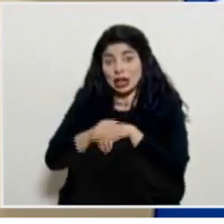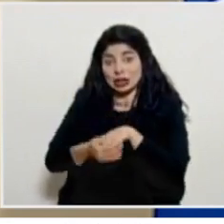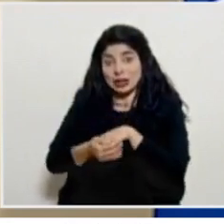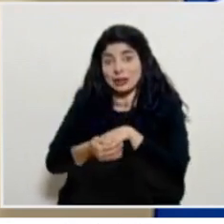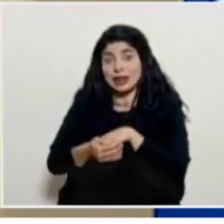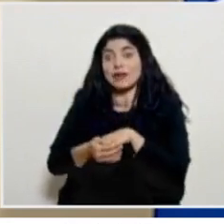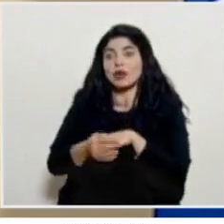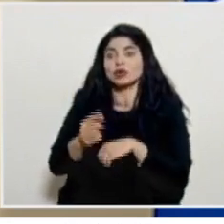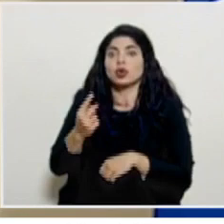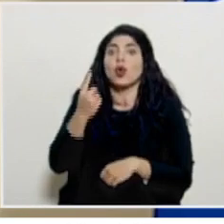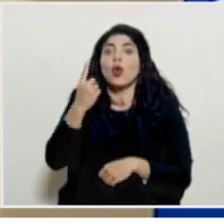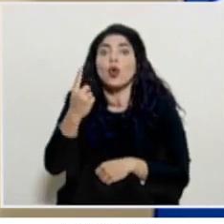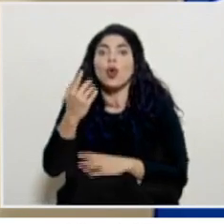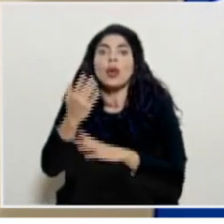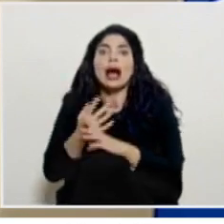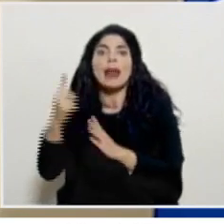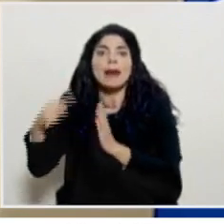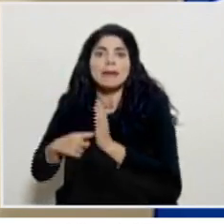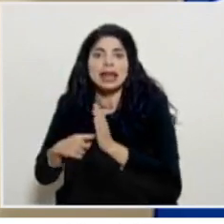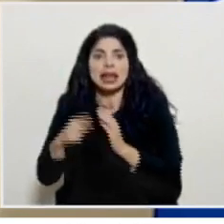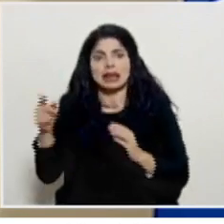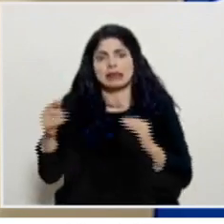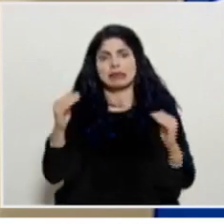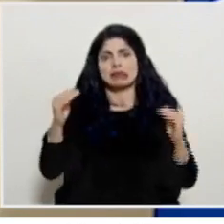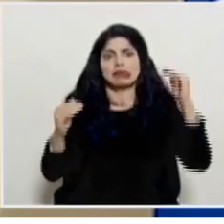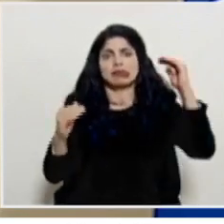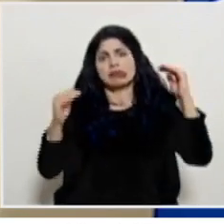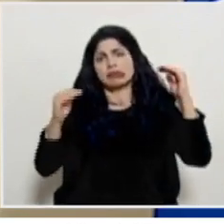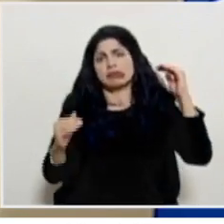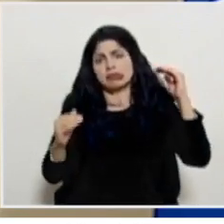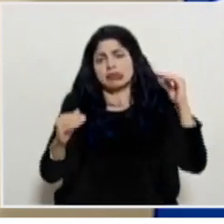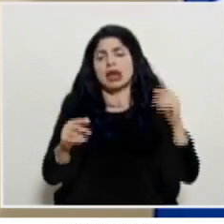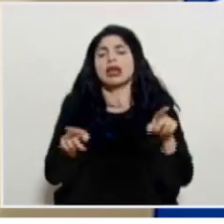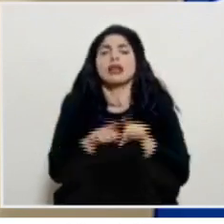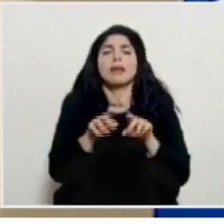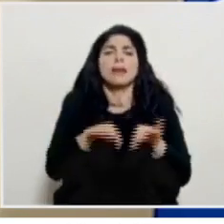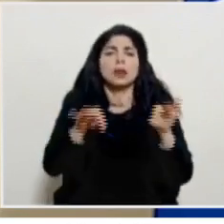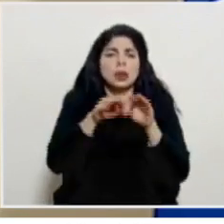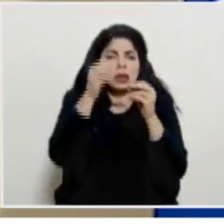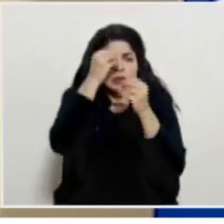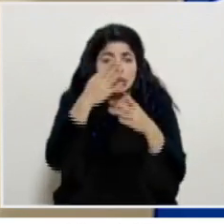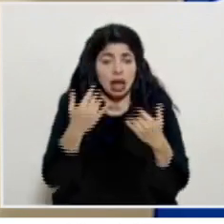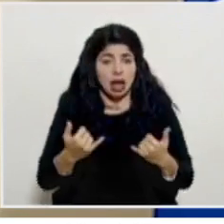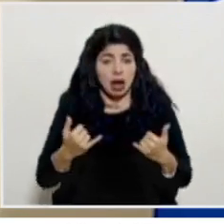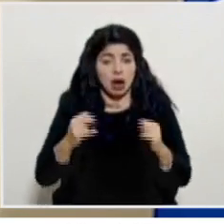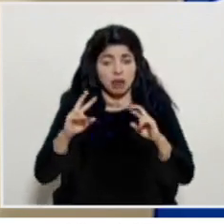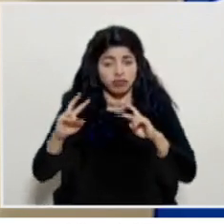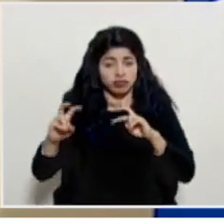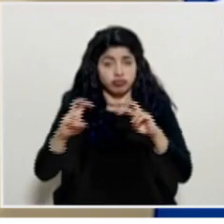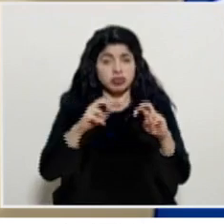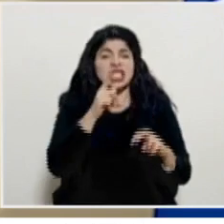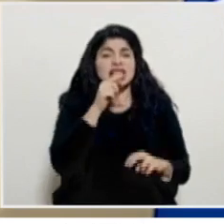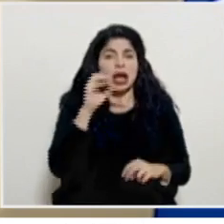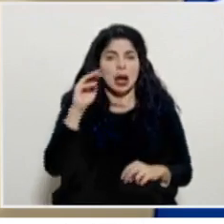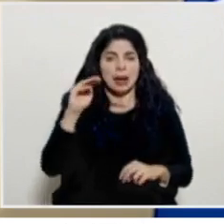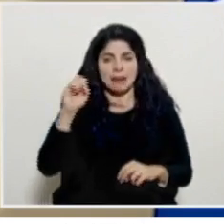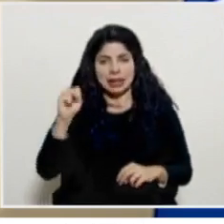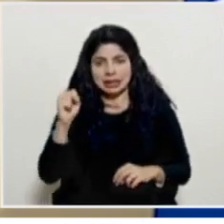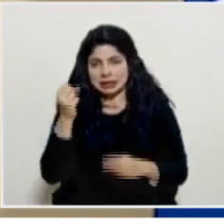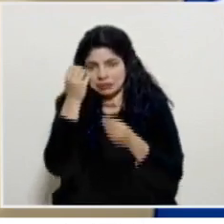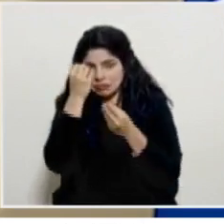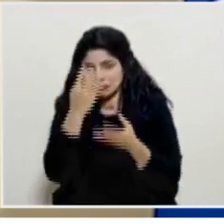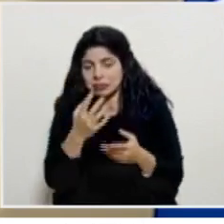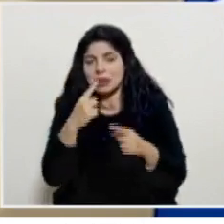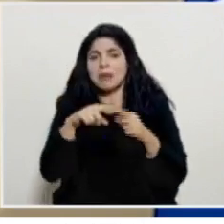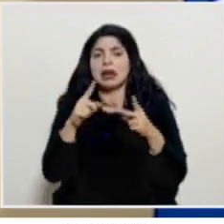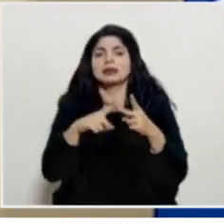orales. Y también es importante indicar lo que se ha analizado hasta el momento y lo ha dicho la OMS lo ha dicho la